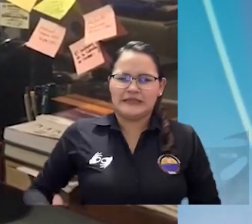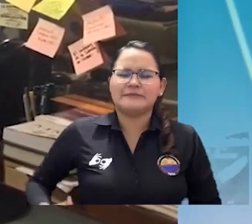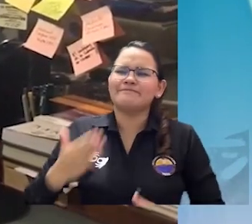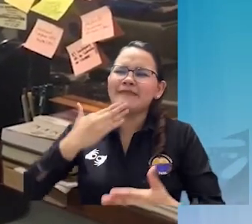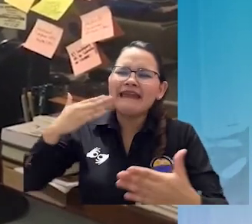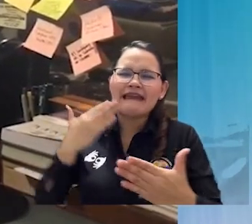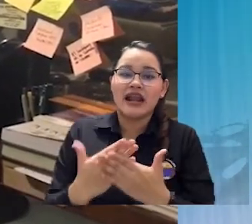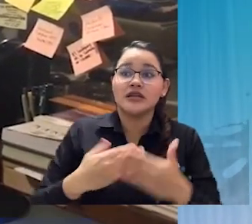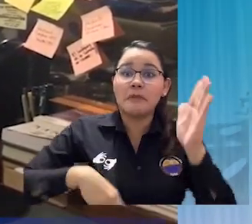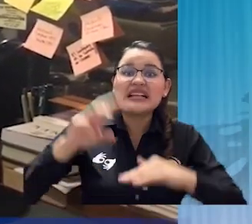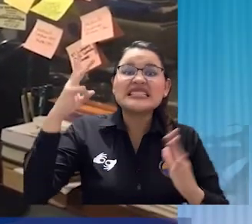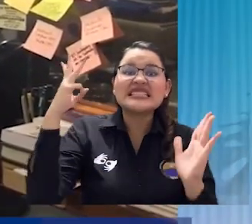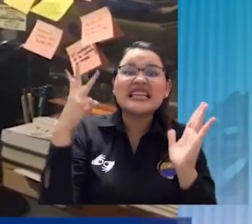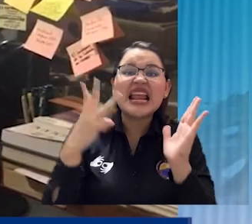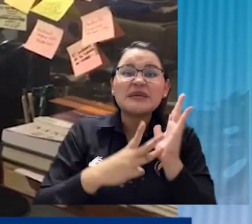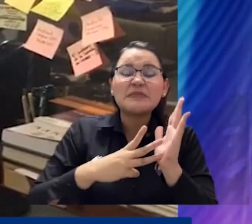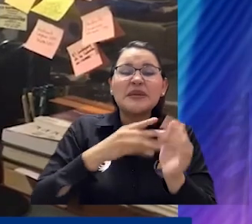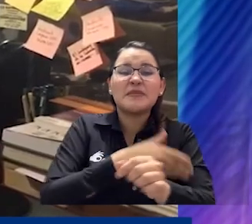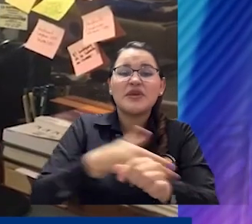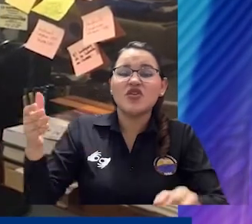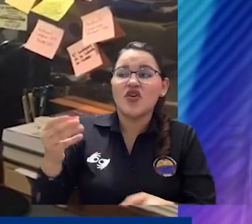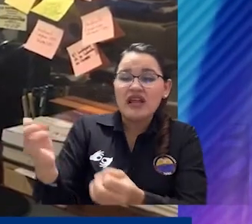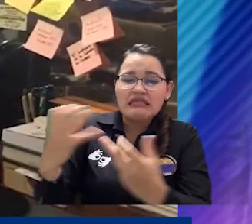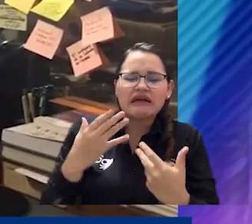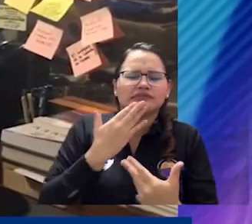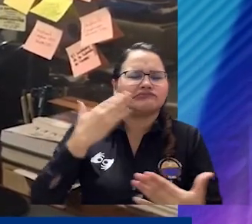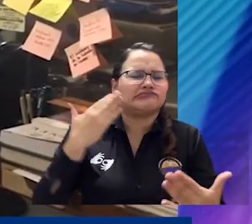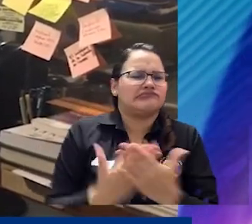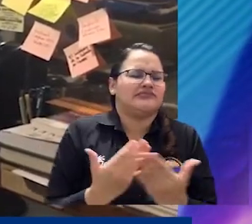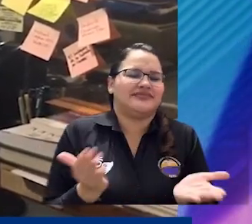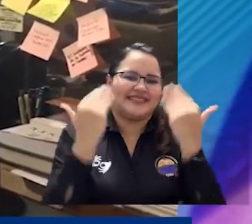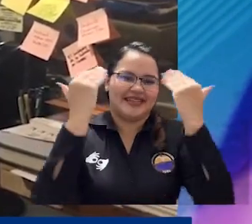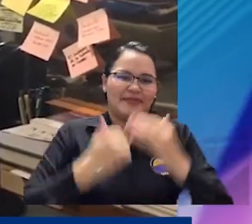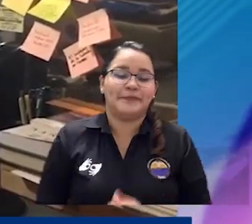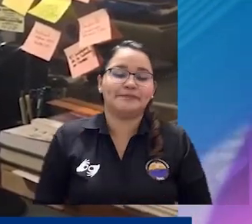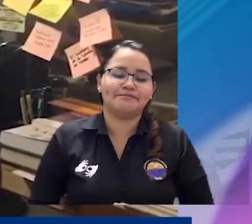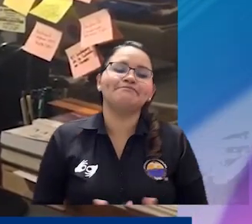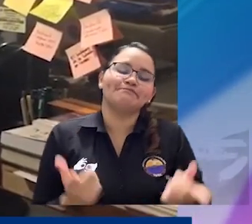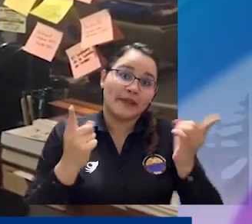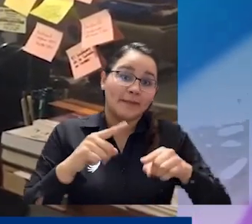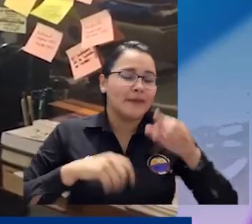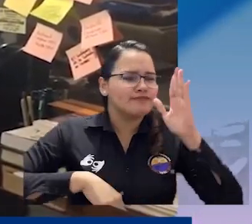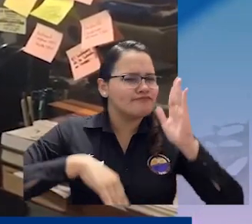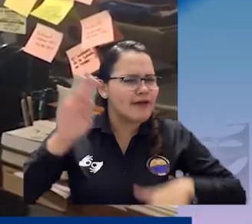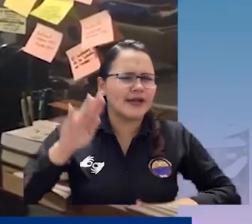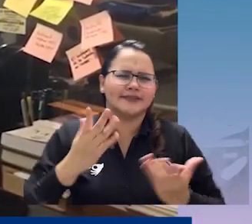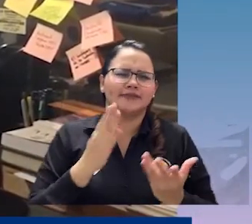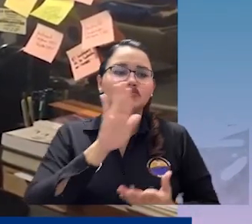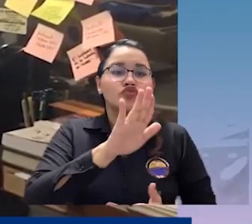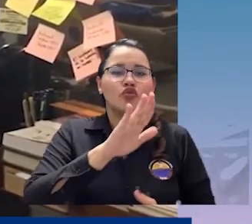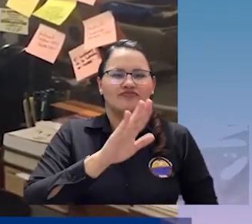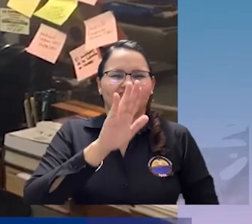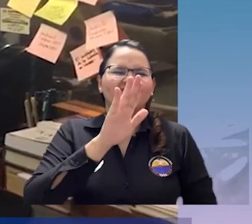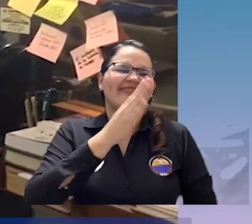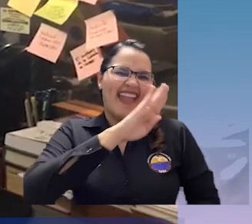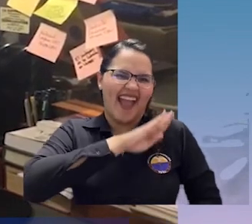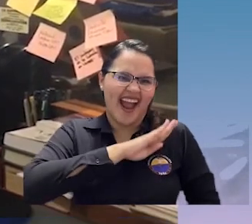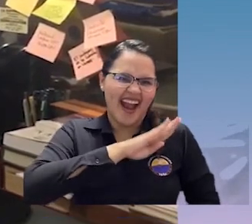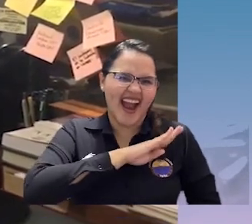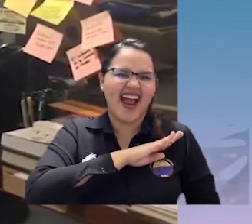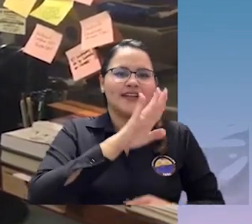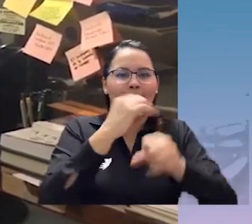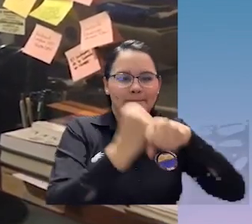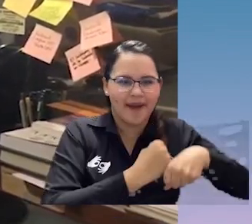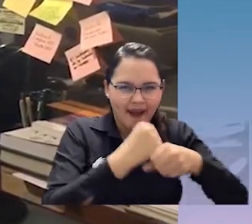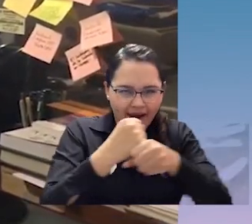falta que la alcaldía del Distrito de Santa Marta se sume a esta gran alianza estratégica y podamos de esta forma cumplirle el